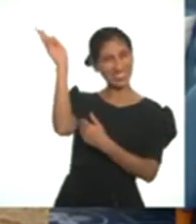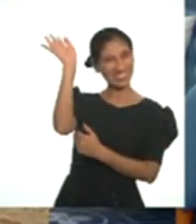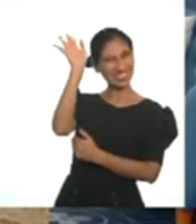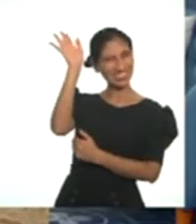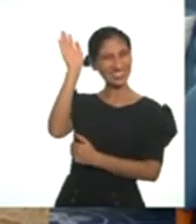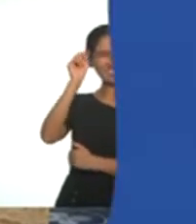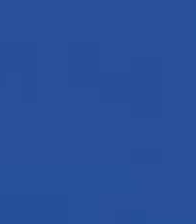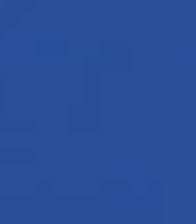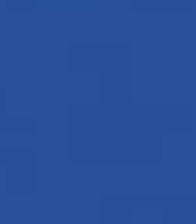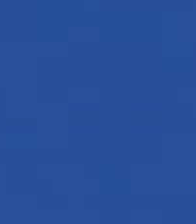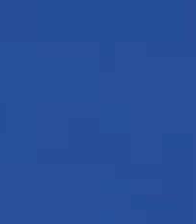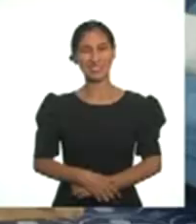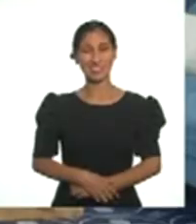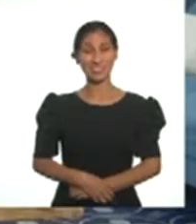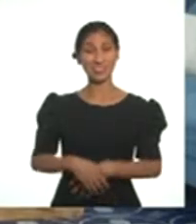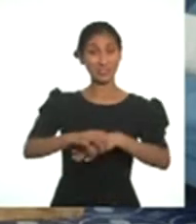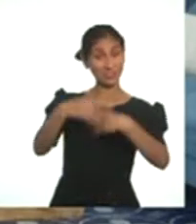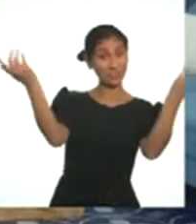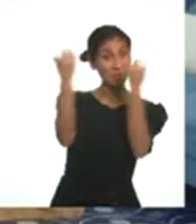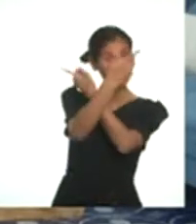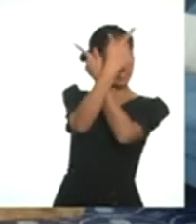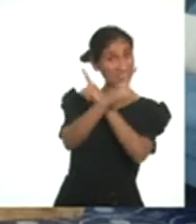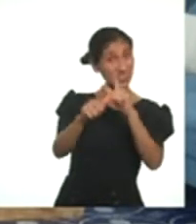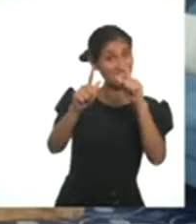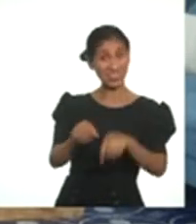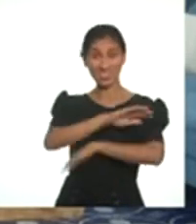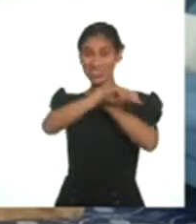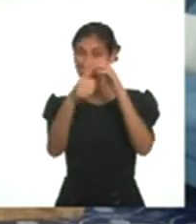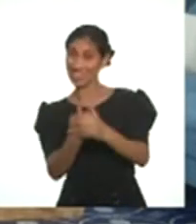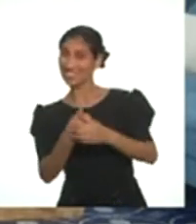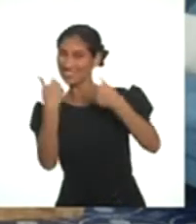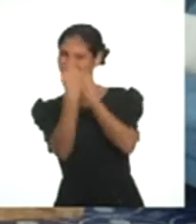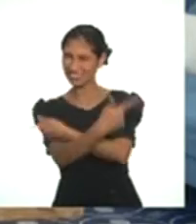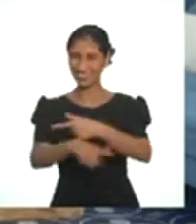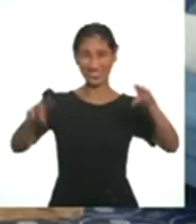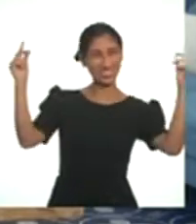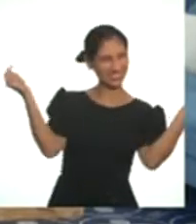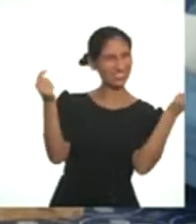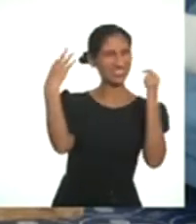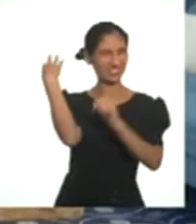¡Chau! ¡Somos libres, seamos lo siempre!